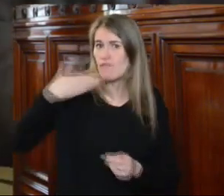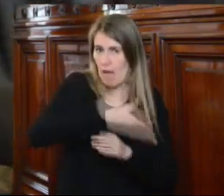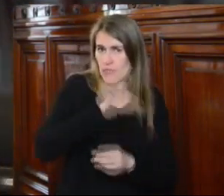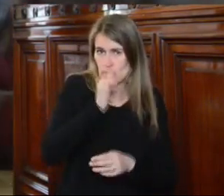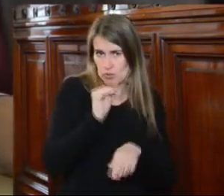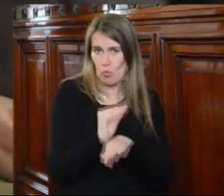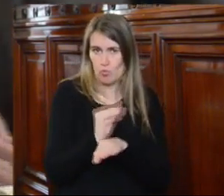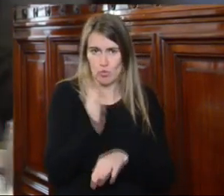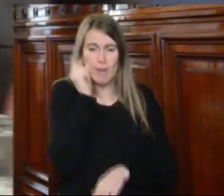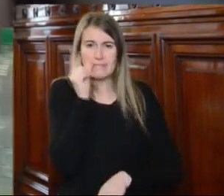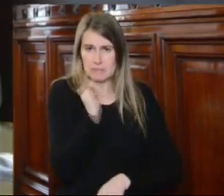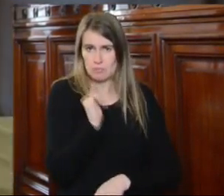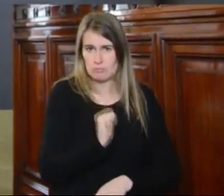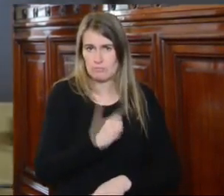gracias